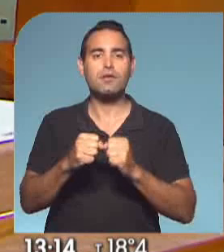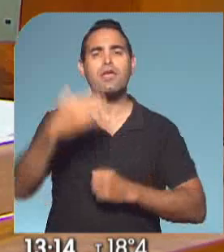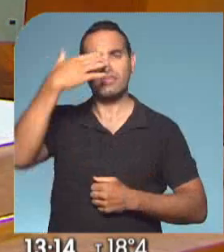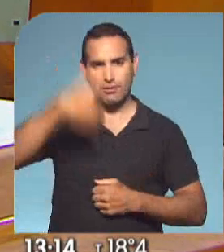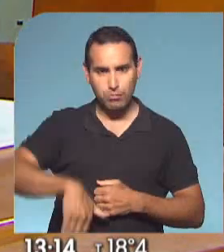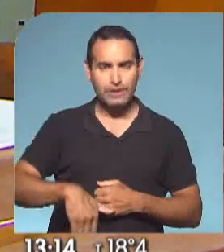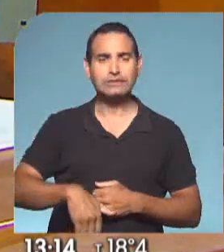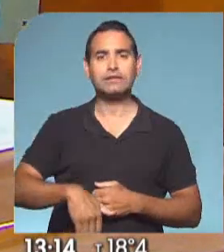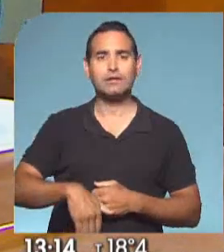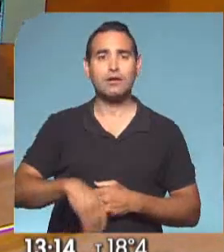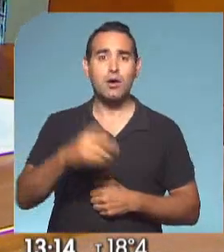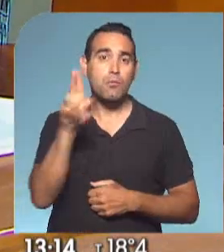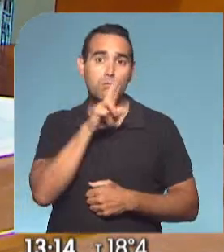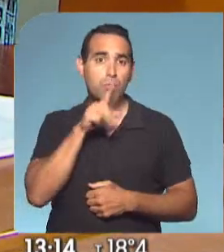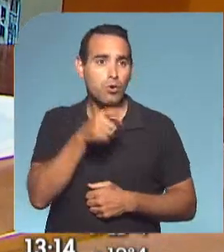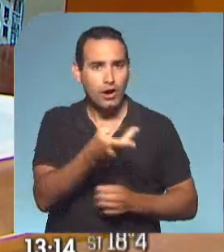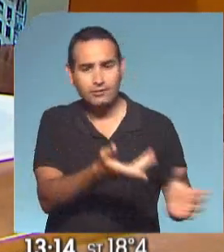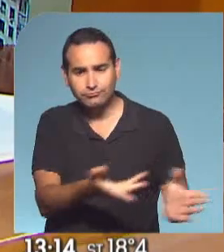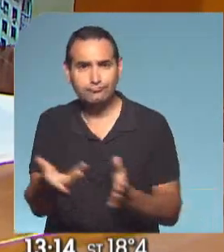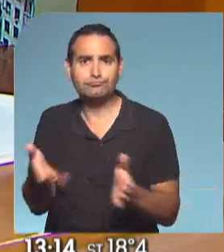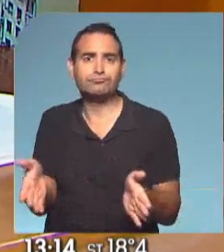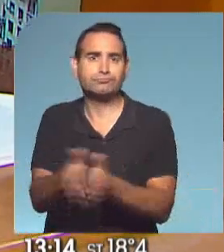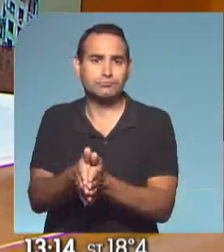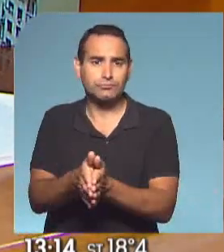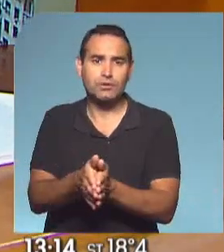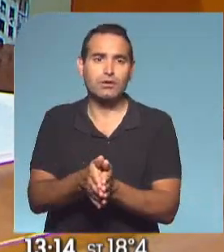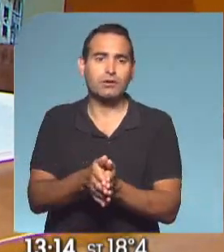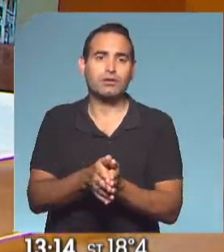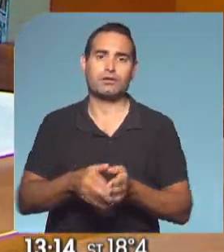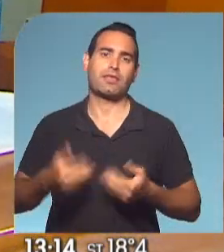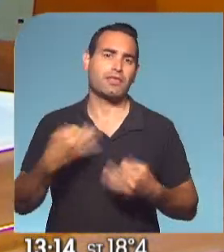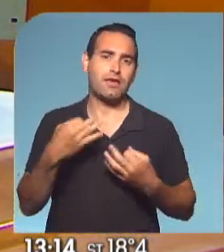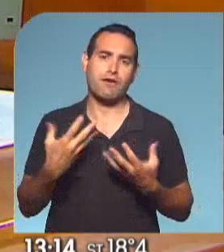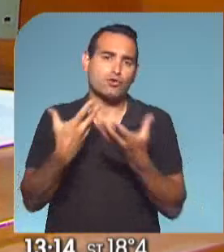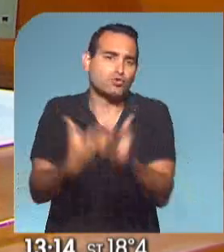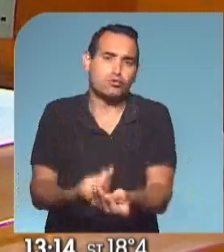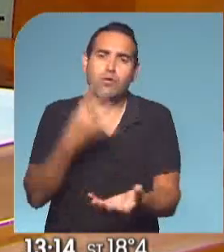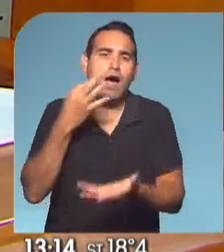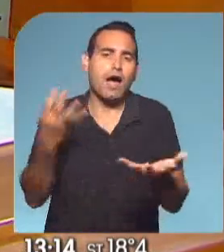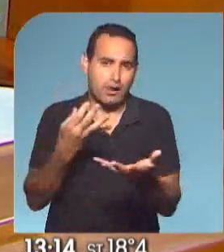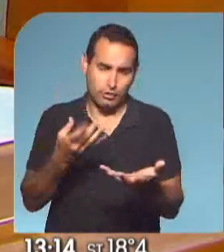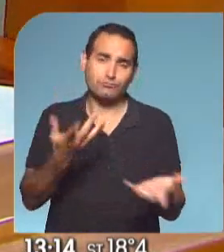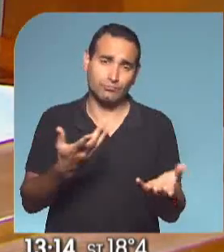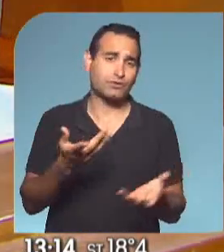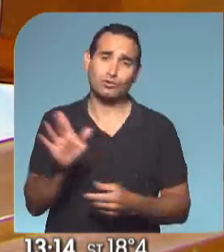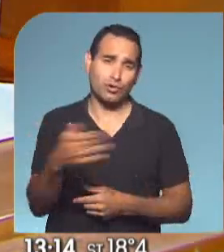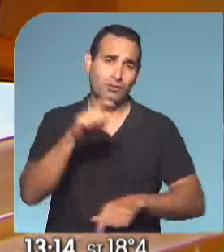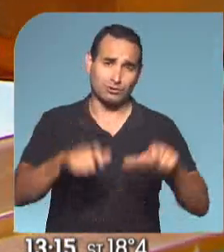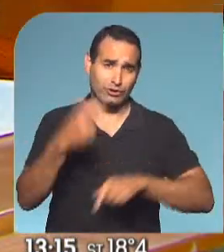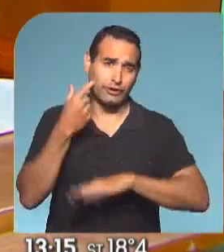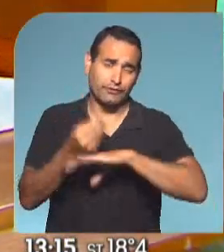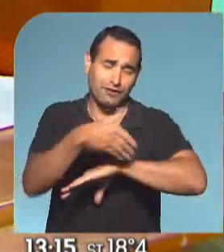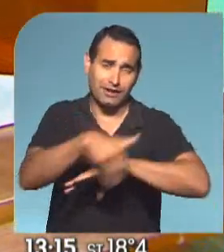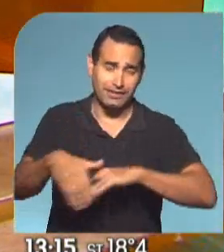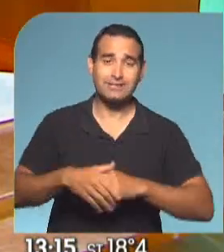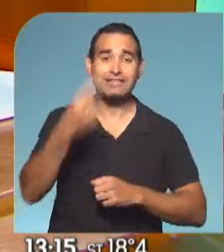después que se le dé a esta mujer y a esta nena otra oportunidad de vida. Exactamente, otra oportunidad a ella y a toda la gente que está en situación de